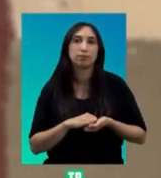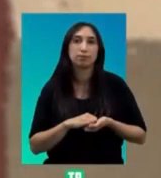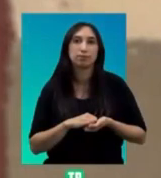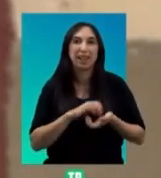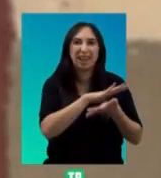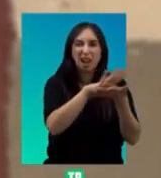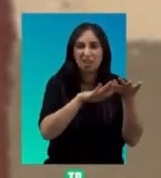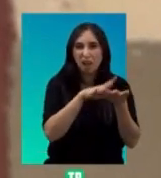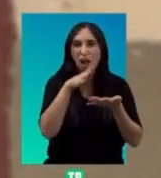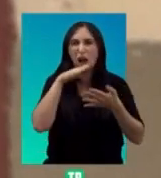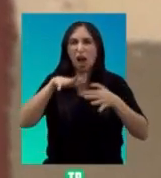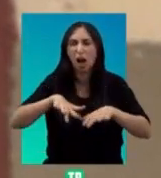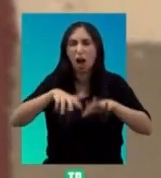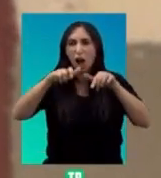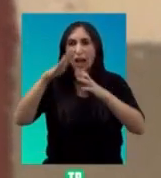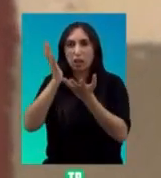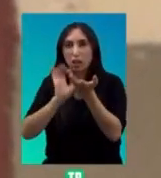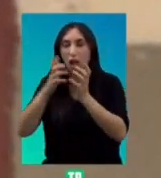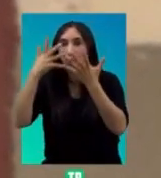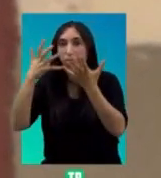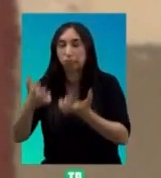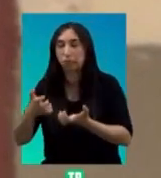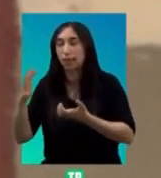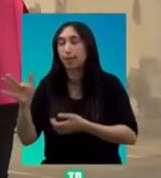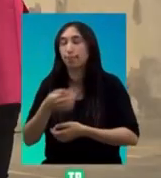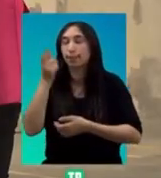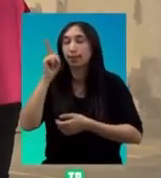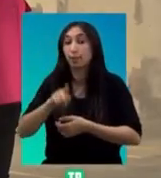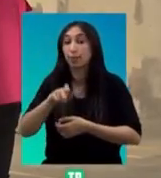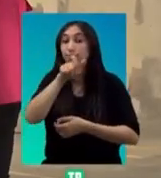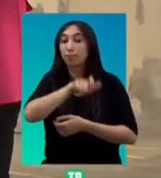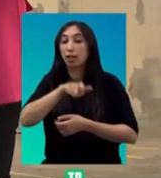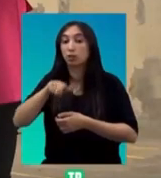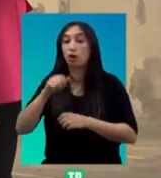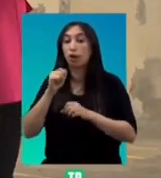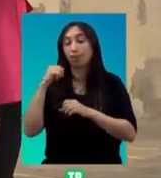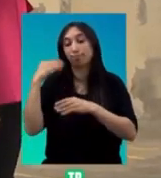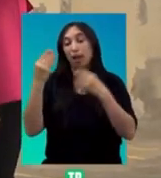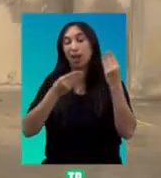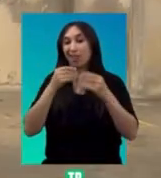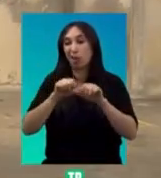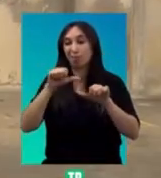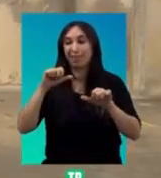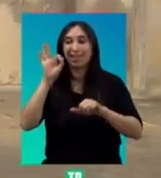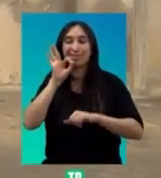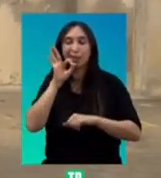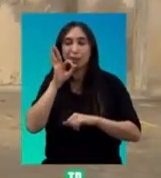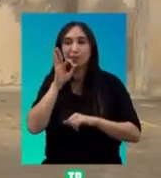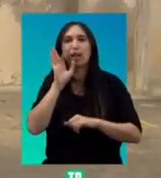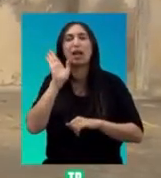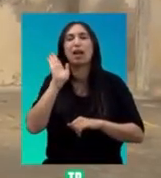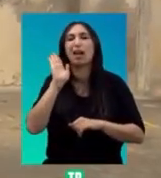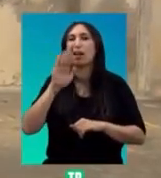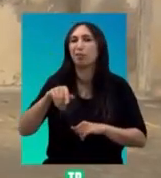Catástrofes, inundaciones, incendios, sequías... ...y sobre todo, la acción del hombre durante los últimos siglos... ...hacen que sea bastante